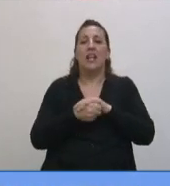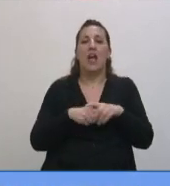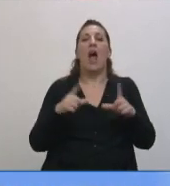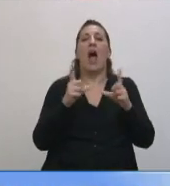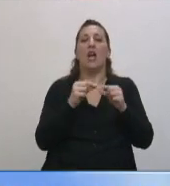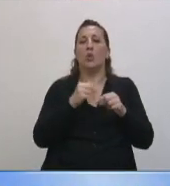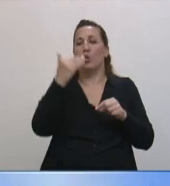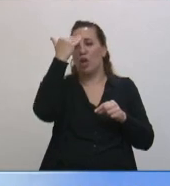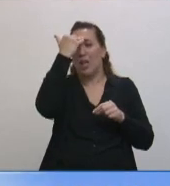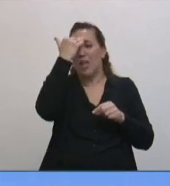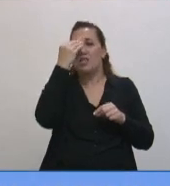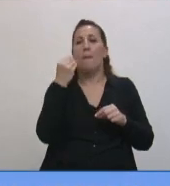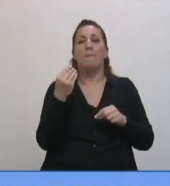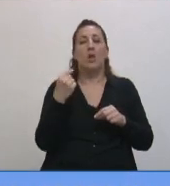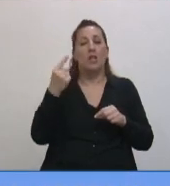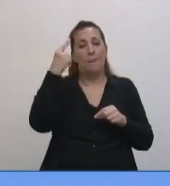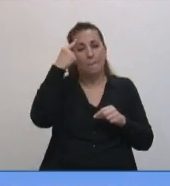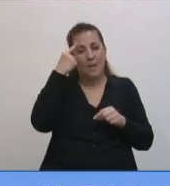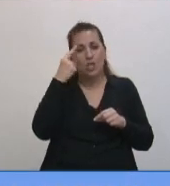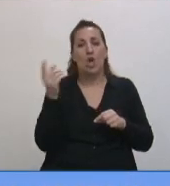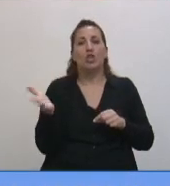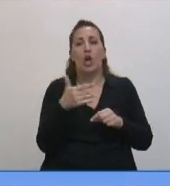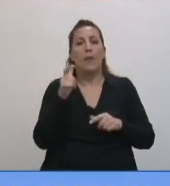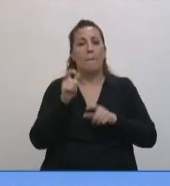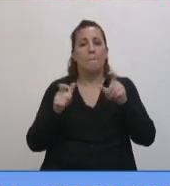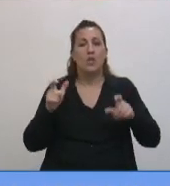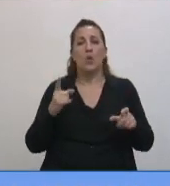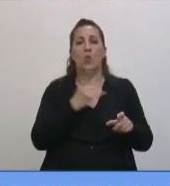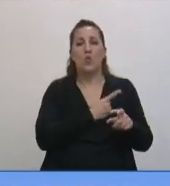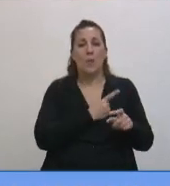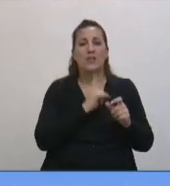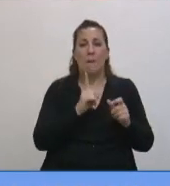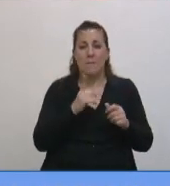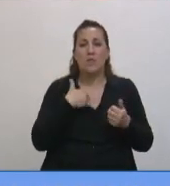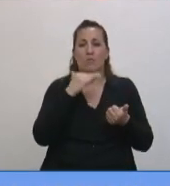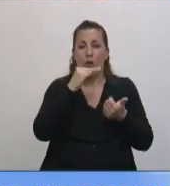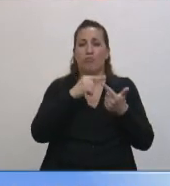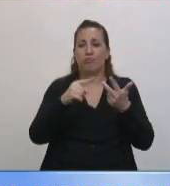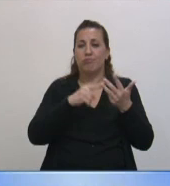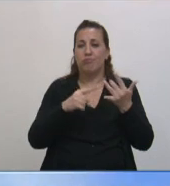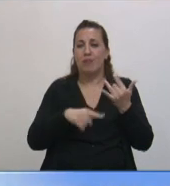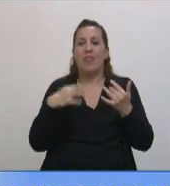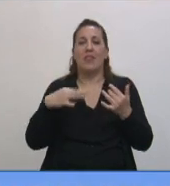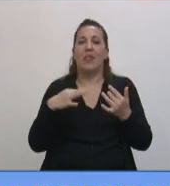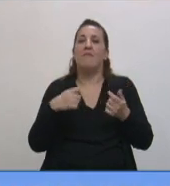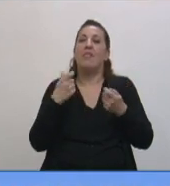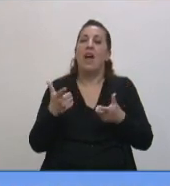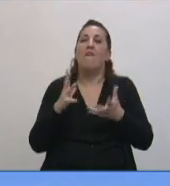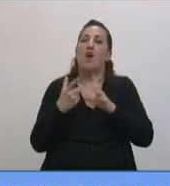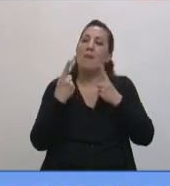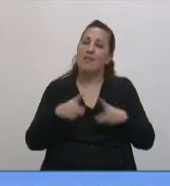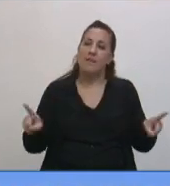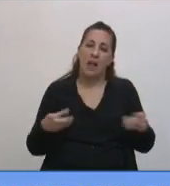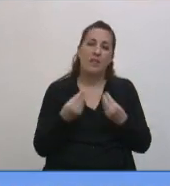justamente porque creo que todas estas personas y estas universidades que le nombré recién, deberían tener un protagonismo diferente. Muchas